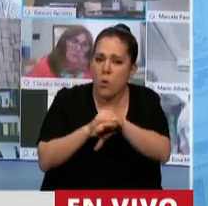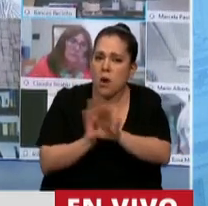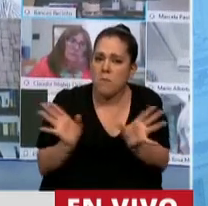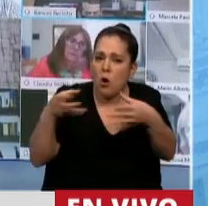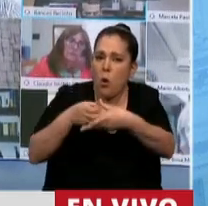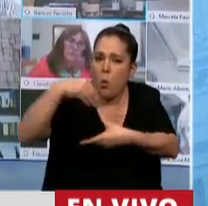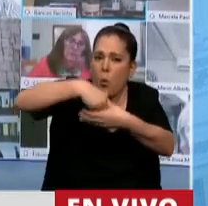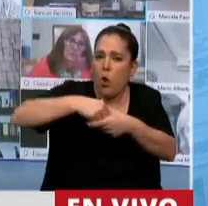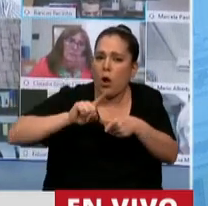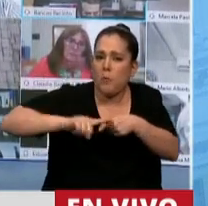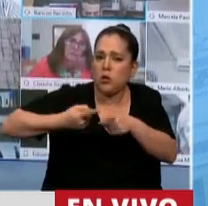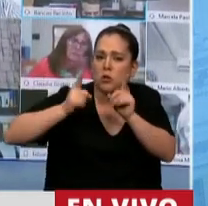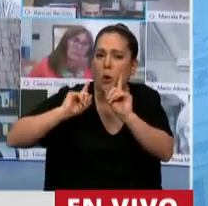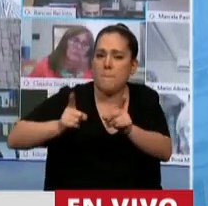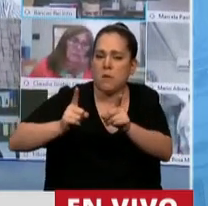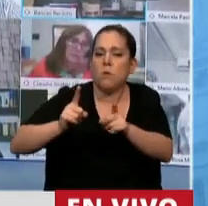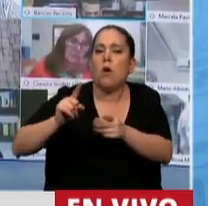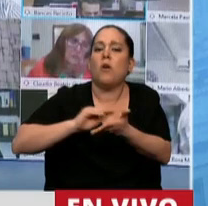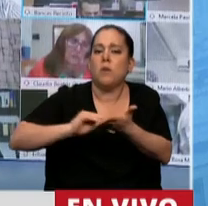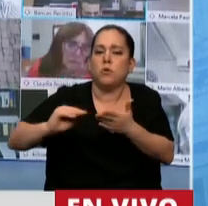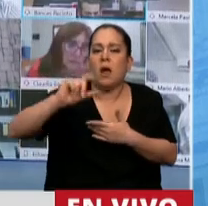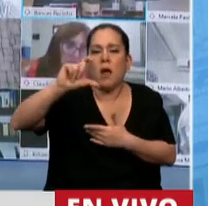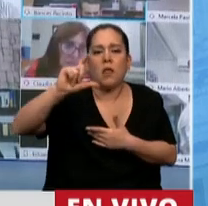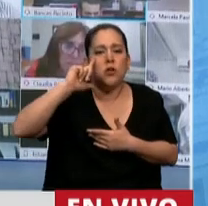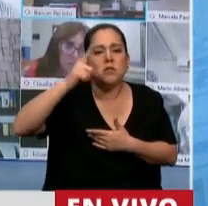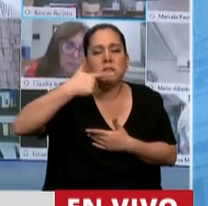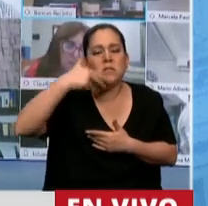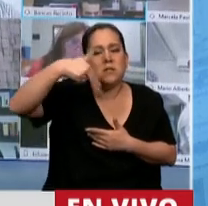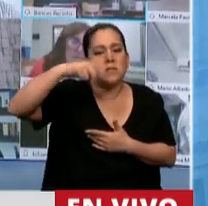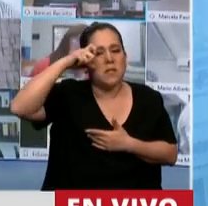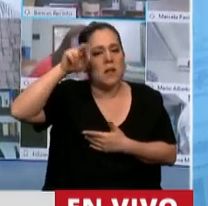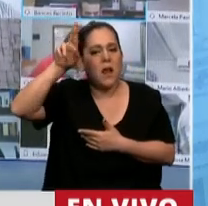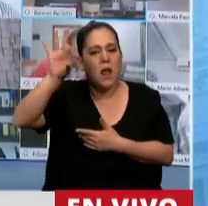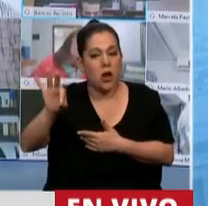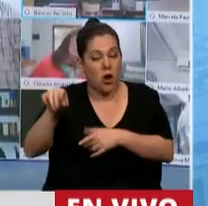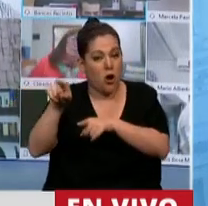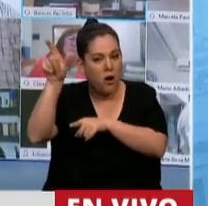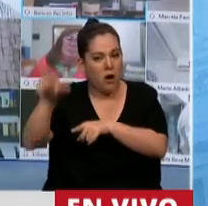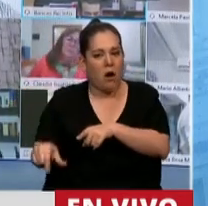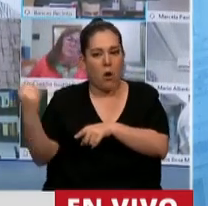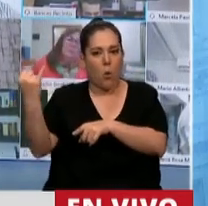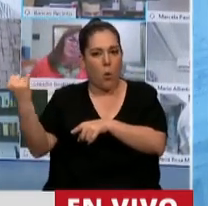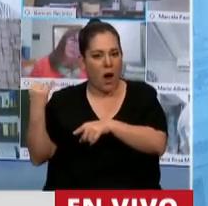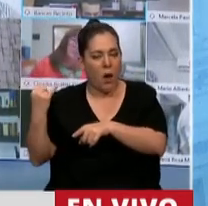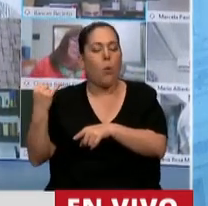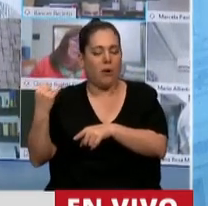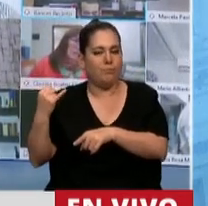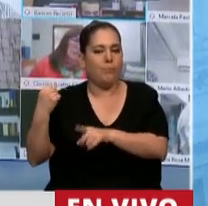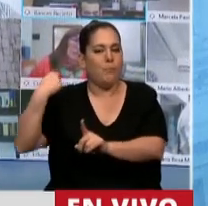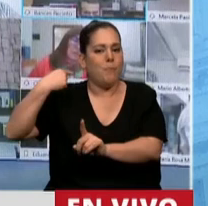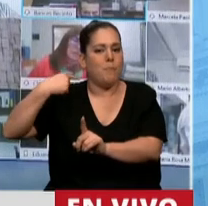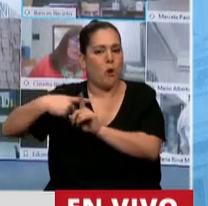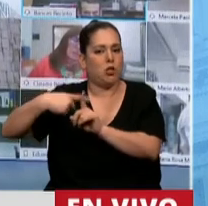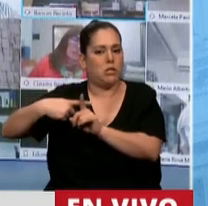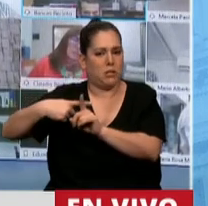bloque del Frente de Todo, el diputado Carlos Cisnero que el día jueves fue diagnosticado como COVID positivo. Y me